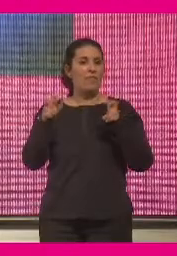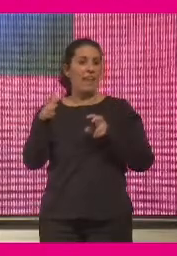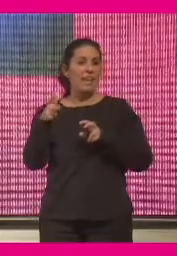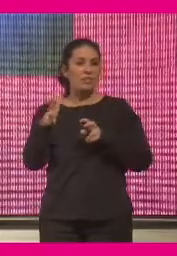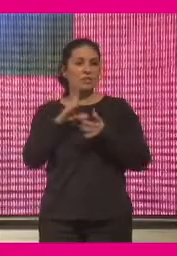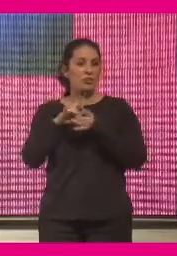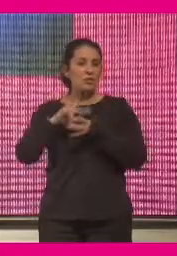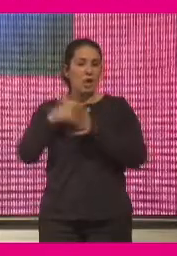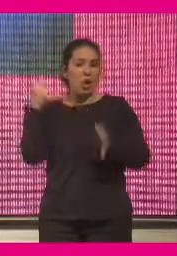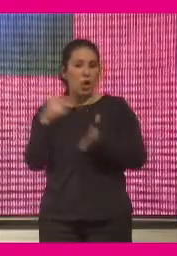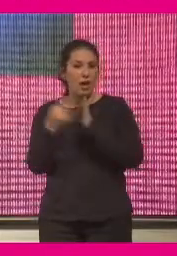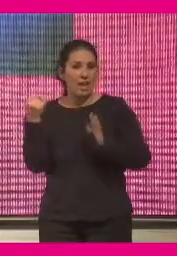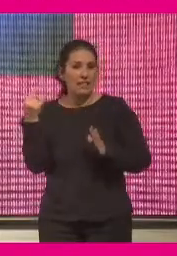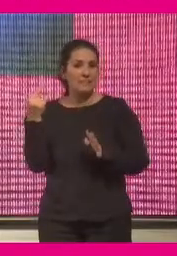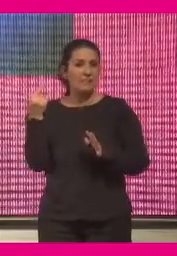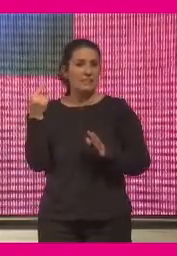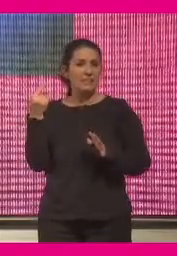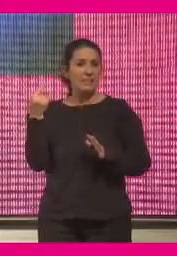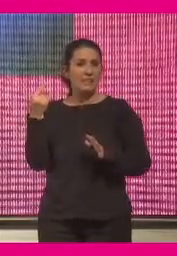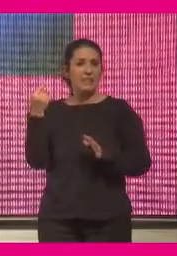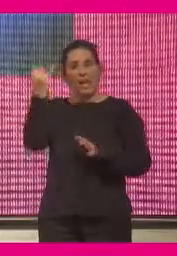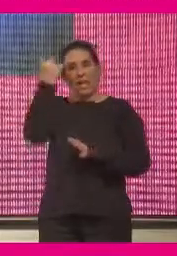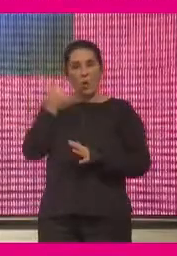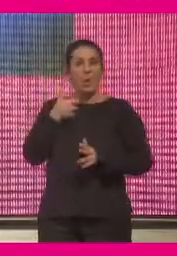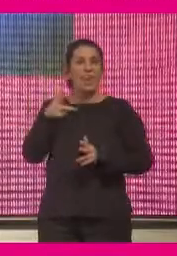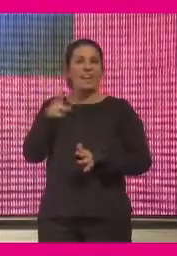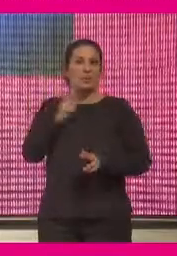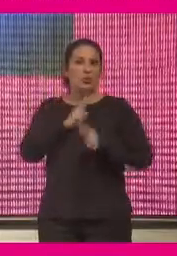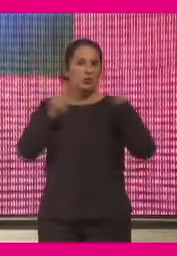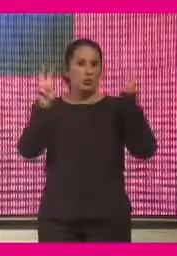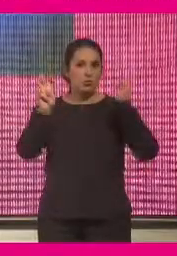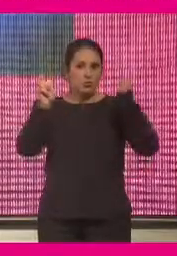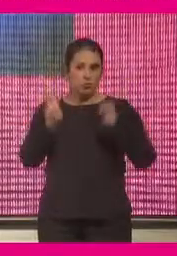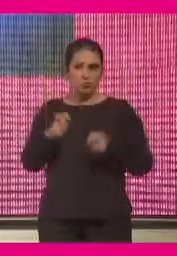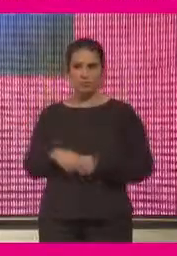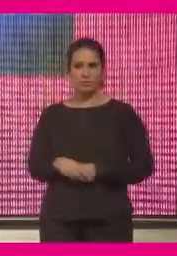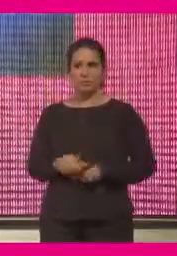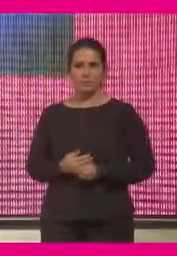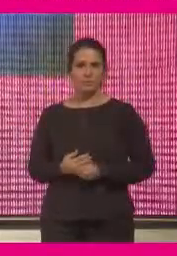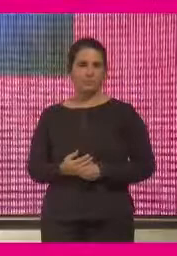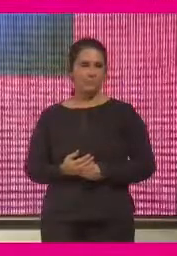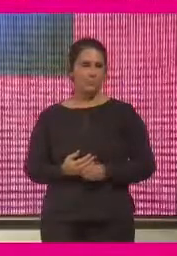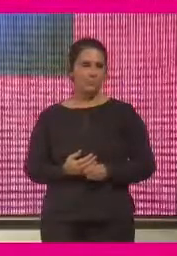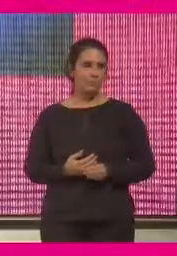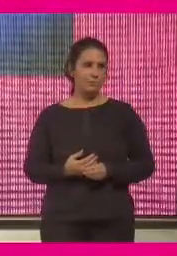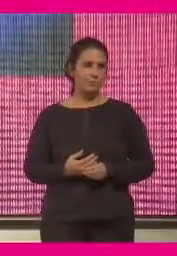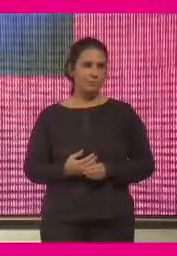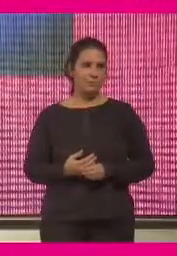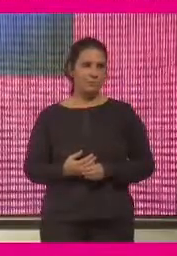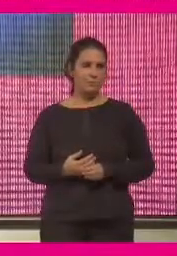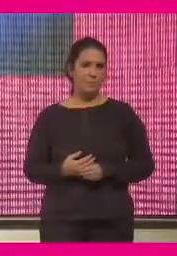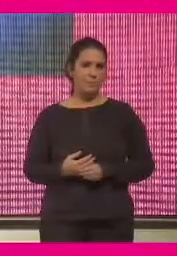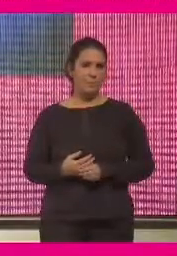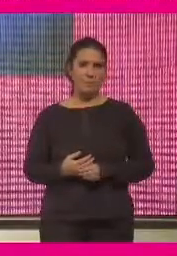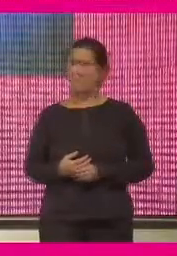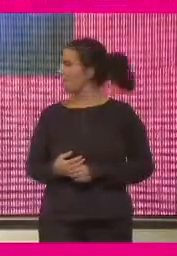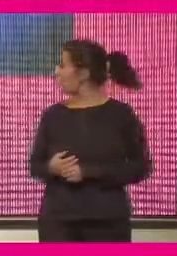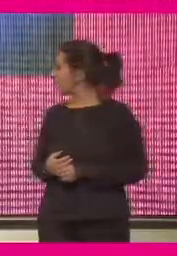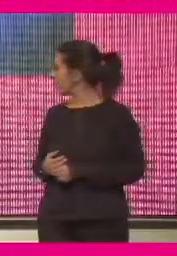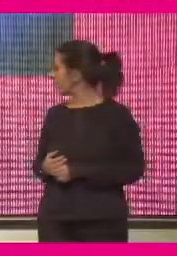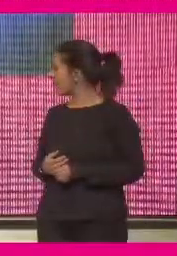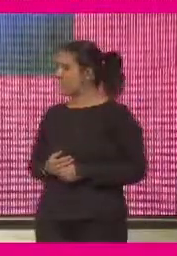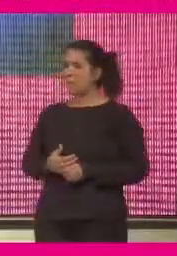invasivas a nivel neurológico que va a ya siendo un campo de desarrollo muy importante. Lo más importante es que tenemos muy claro el